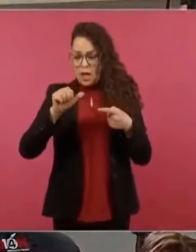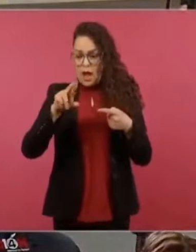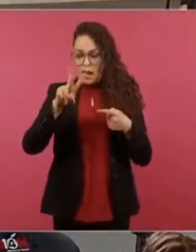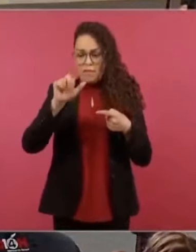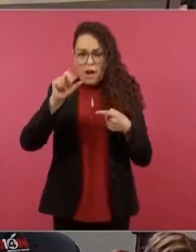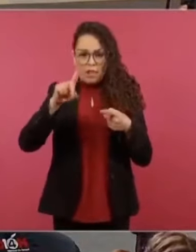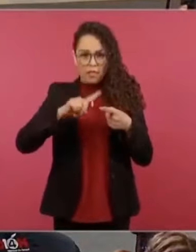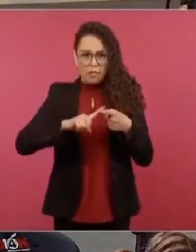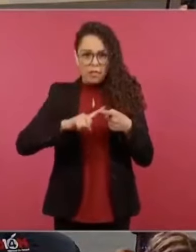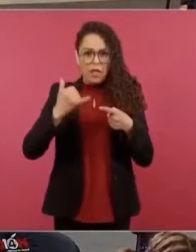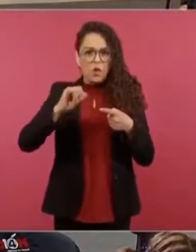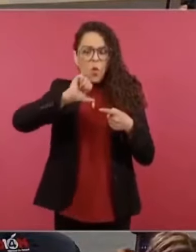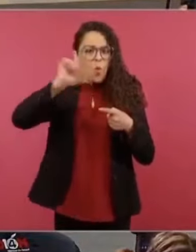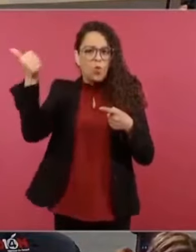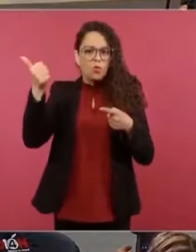universidades. Gracias. Gracias.